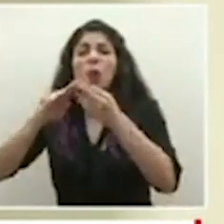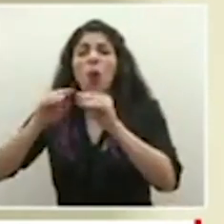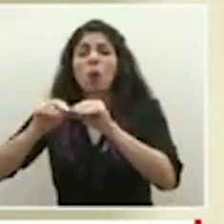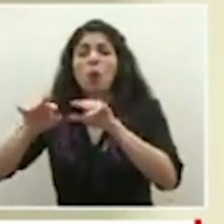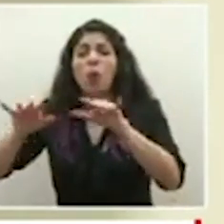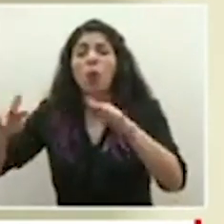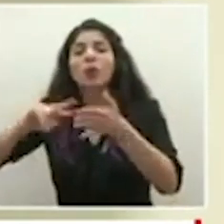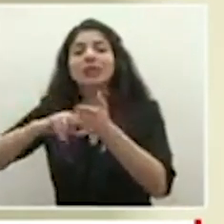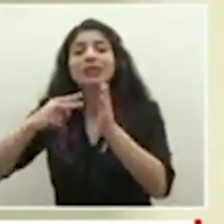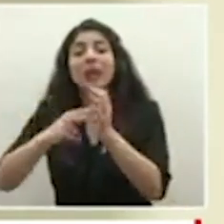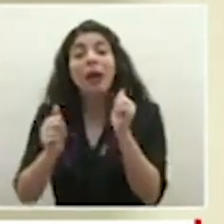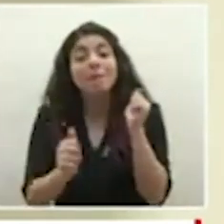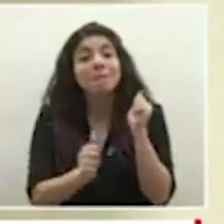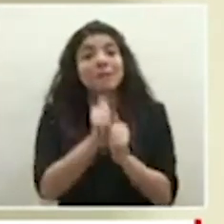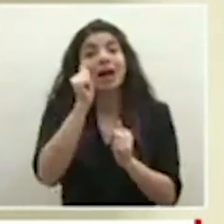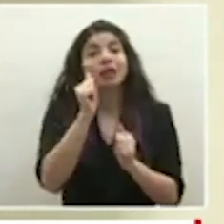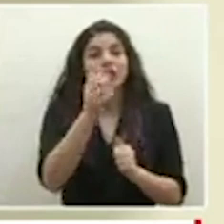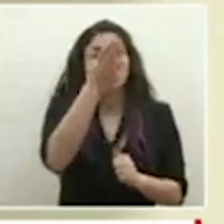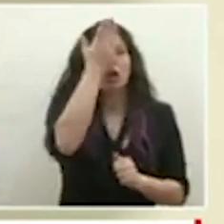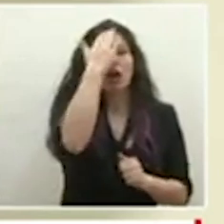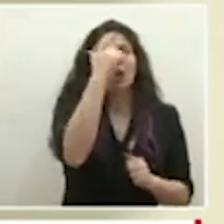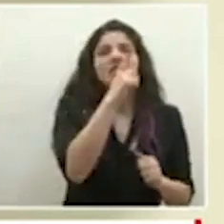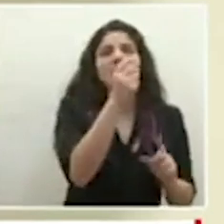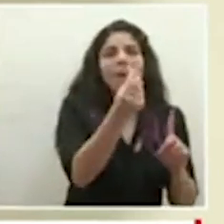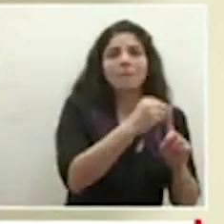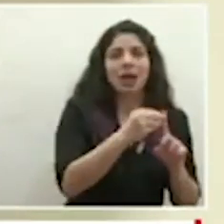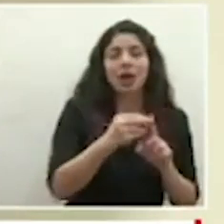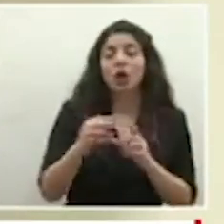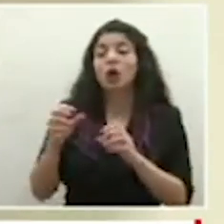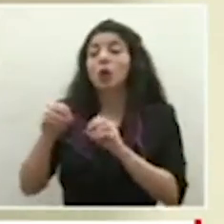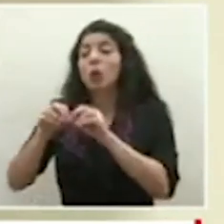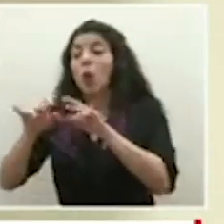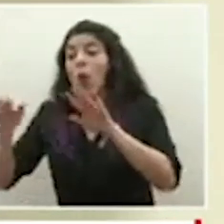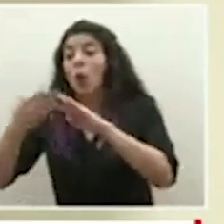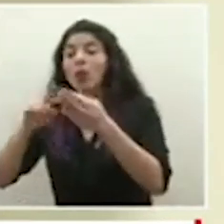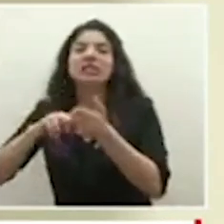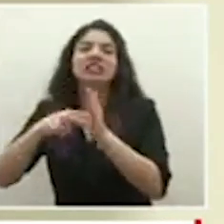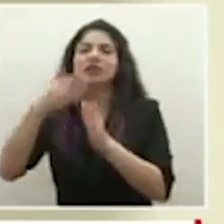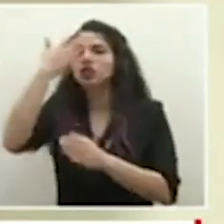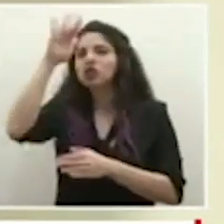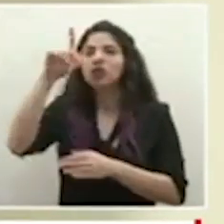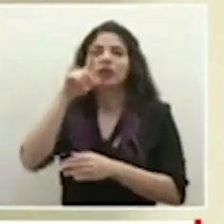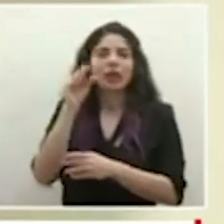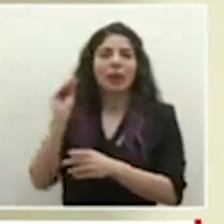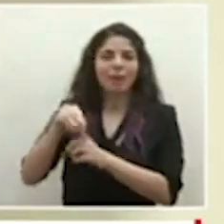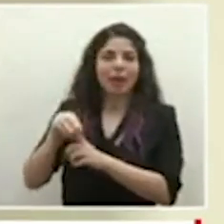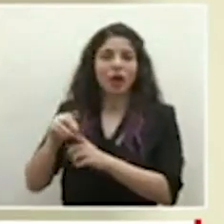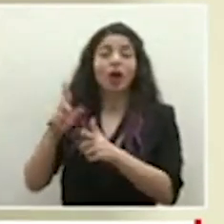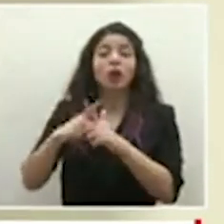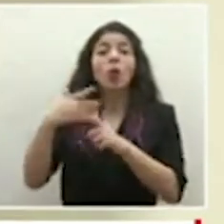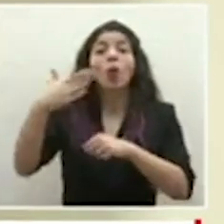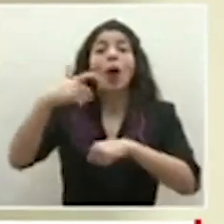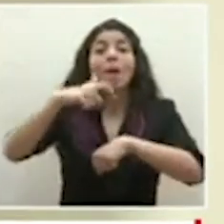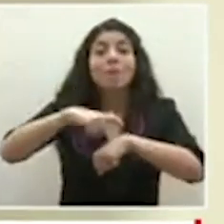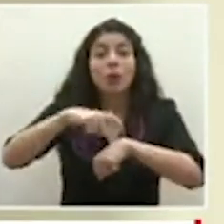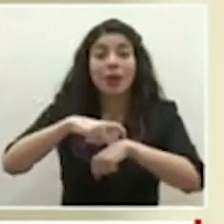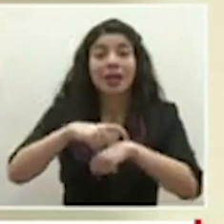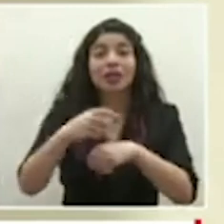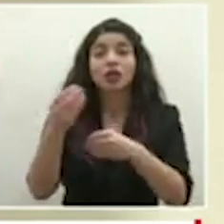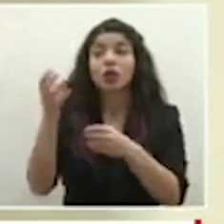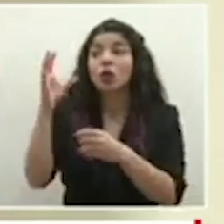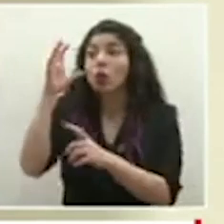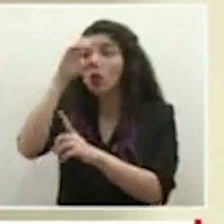de los casos indicaba en heredia que siempre pues al momento del reporte cuando identificamos un caso como positivo